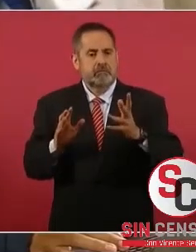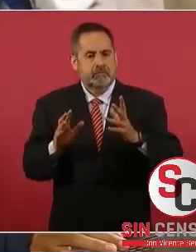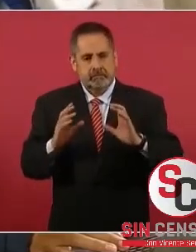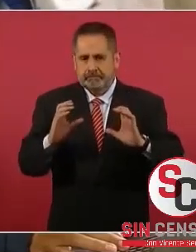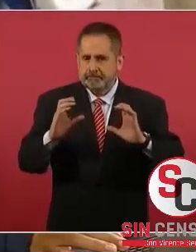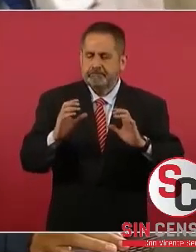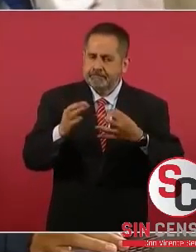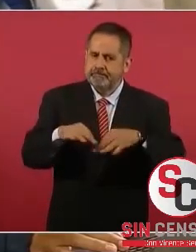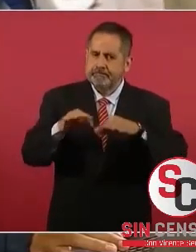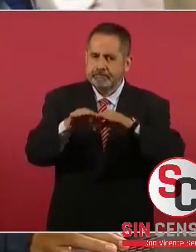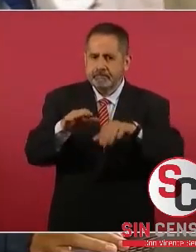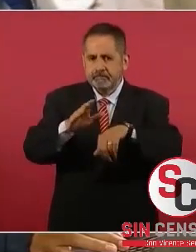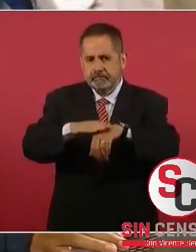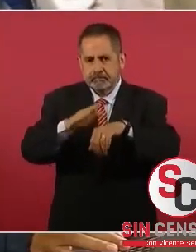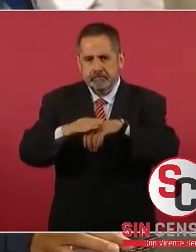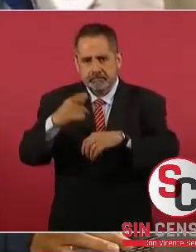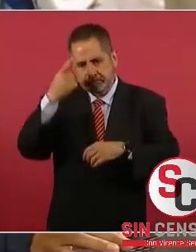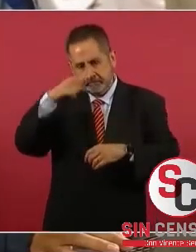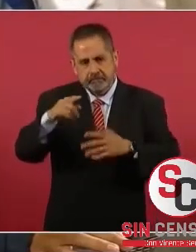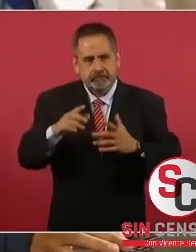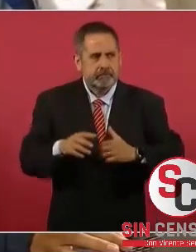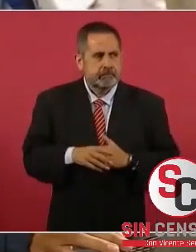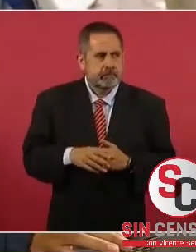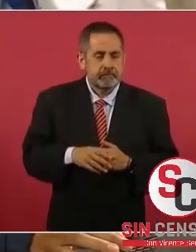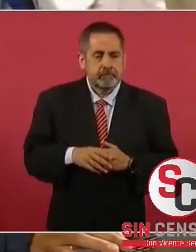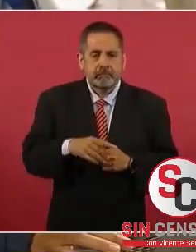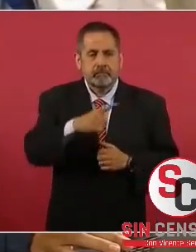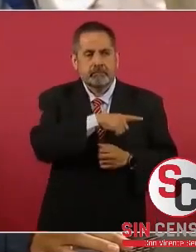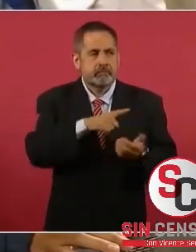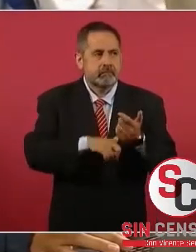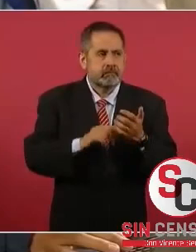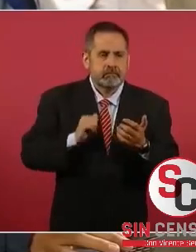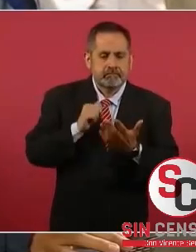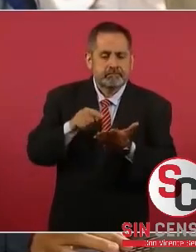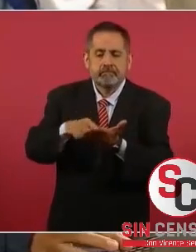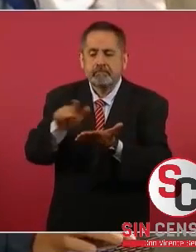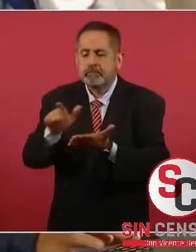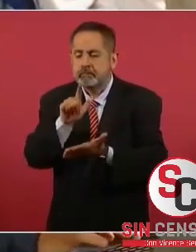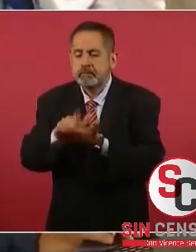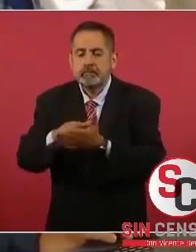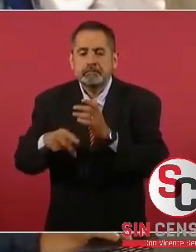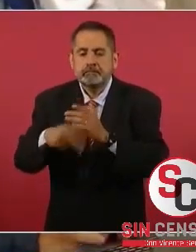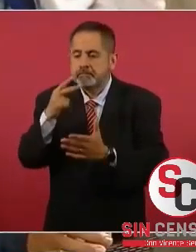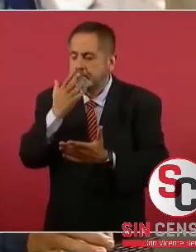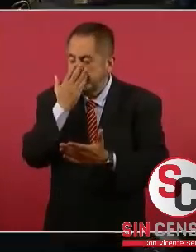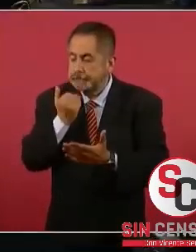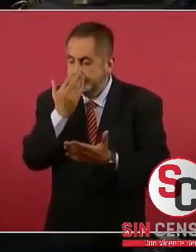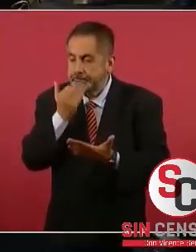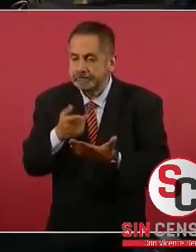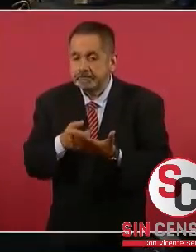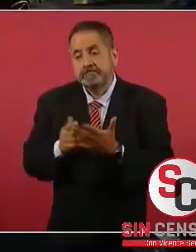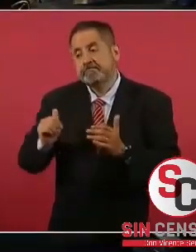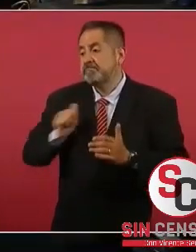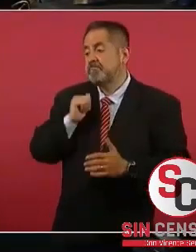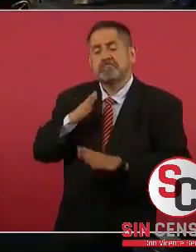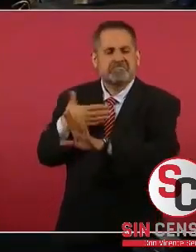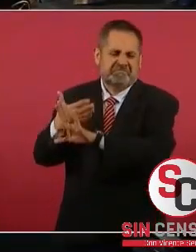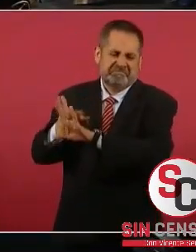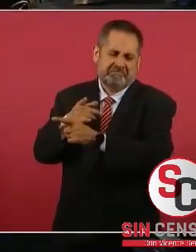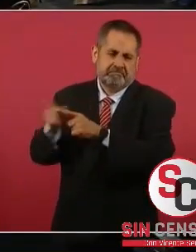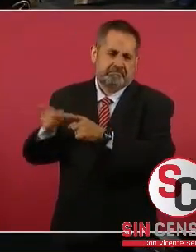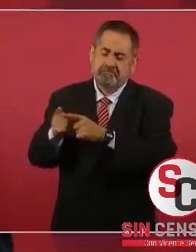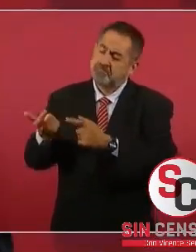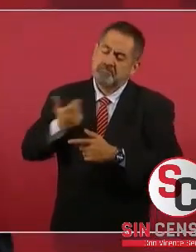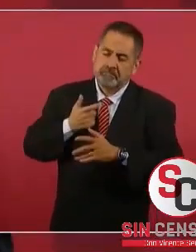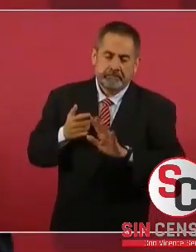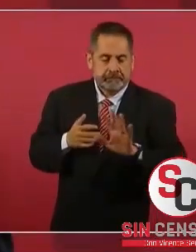de ello, sobre todo para que… Están aprovechando estos vacíos legales, presidente. Sí, sí, hay que ver qué se